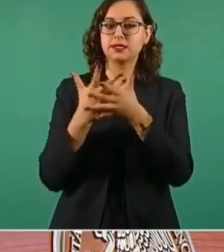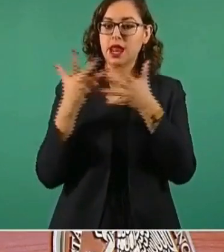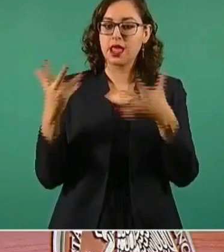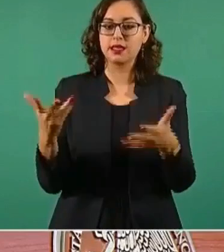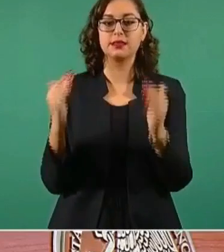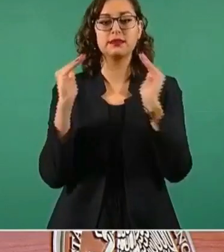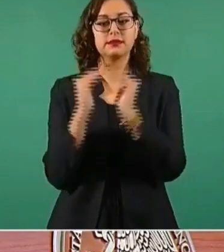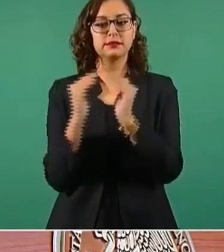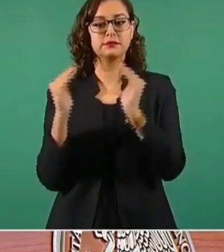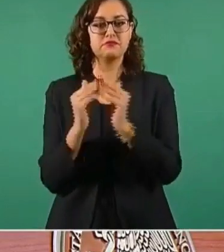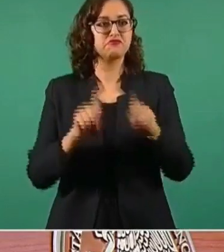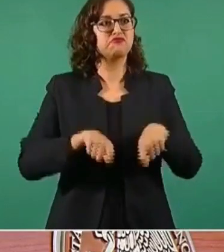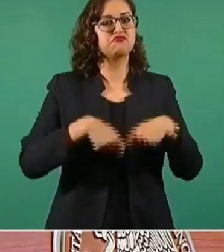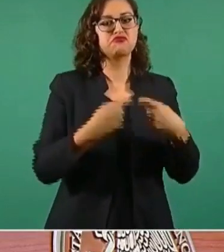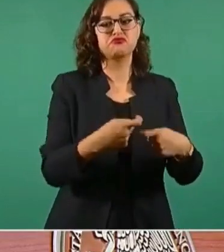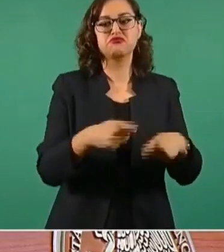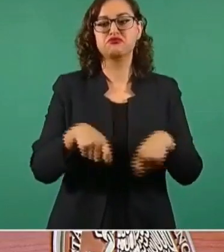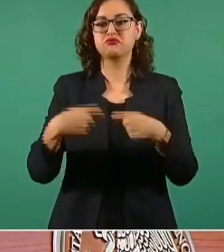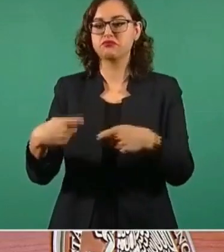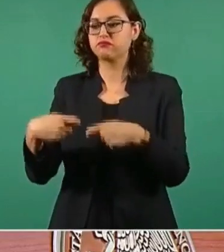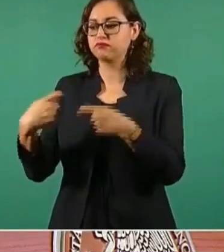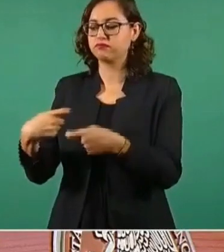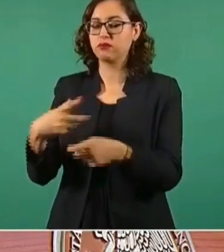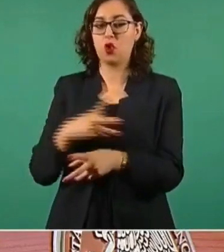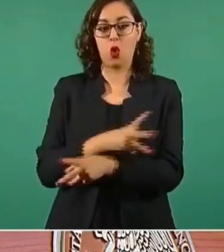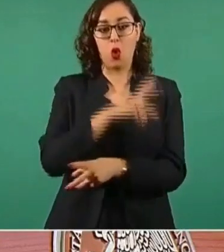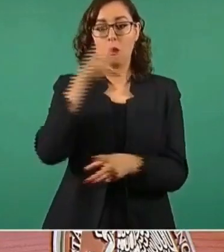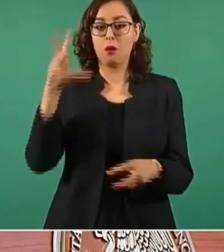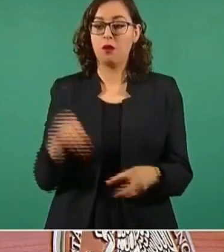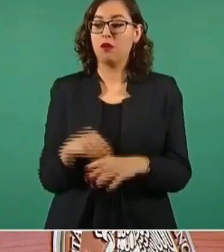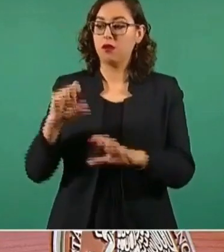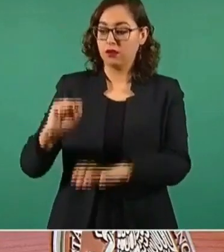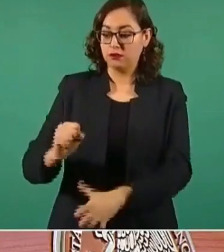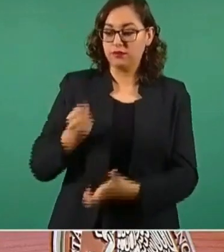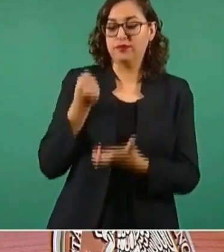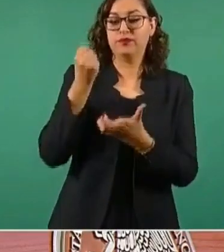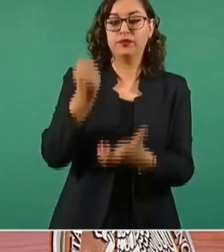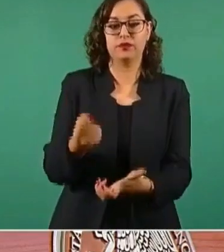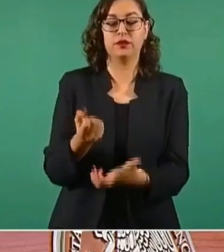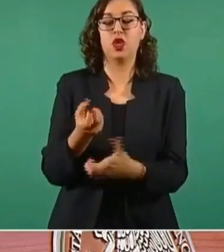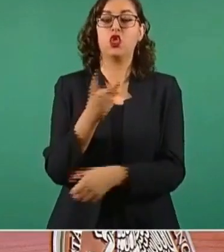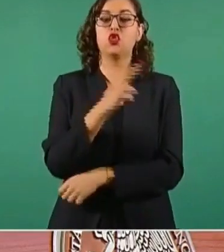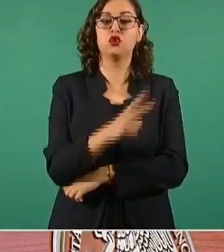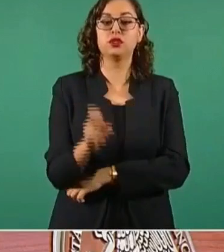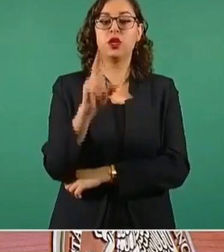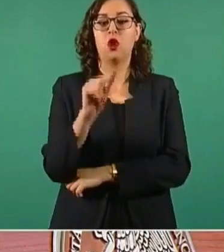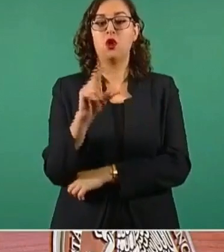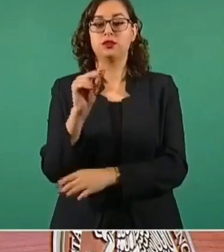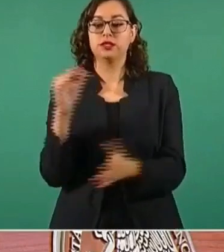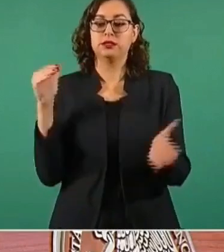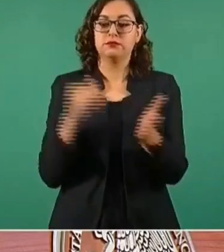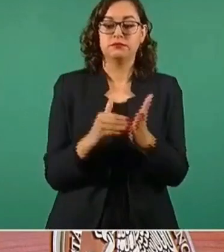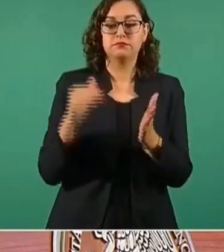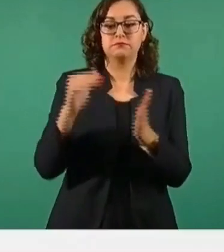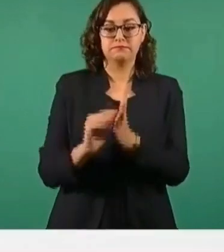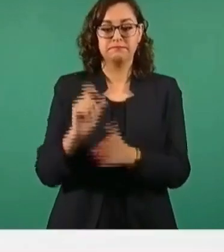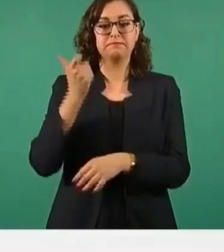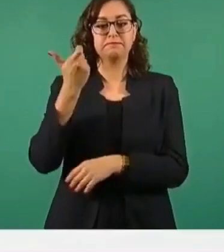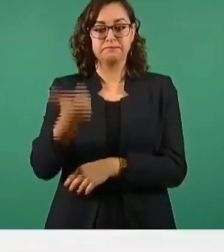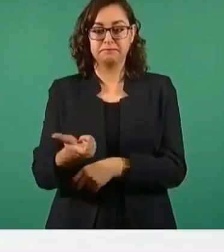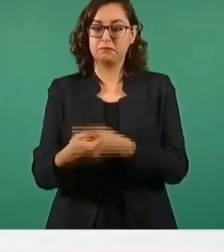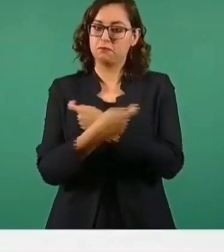Todo esto implica una inversión adicional de 280 mil millones de pesos.